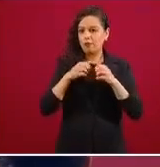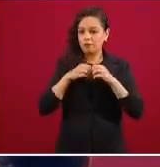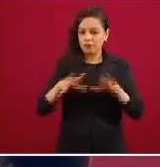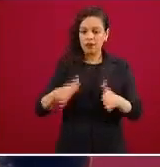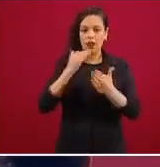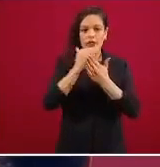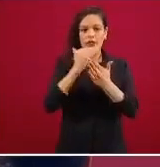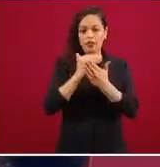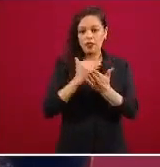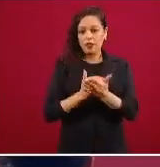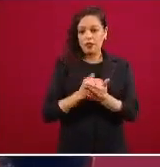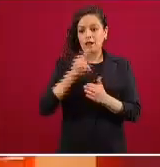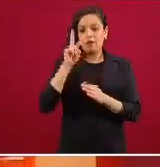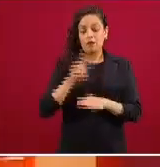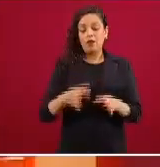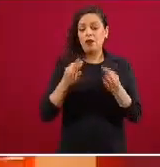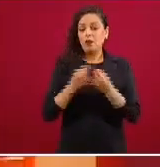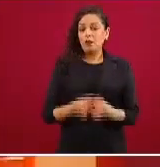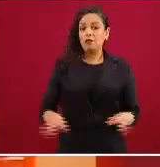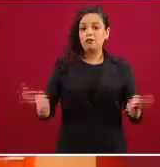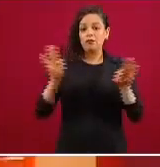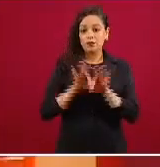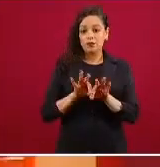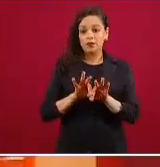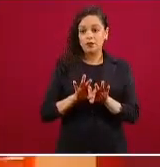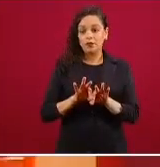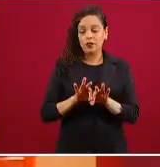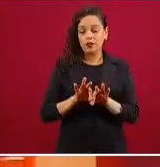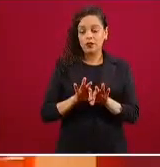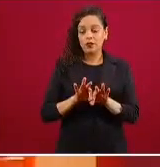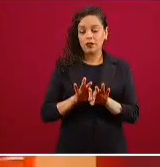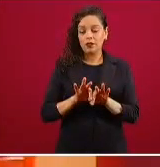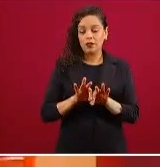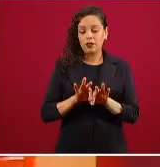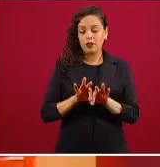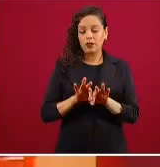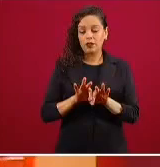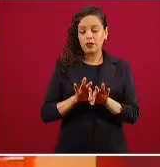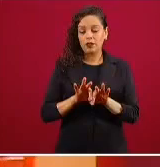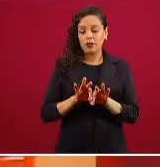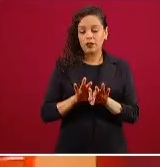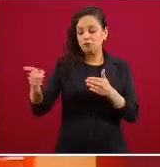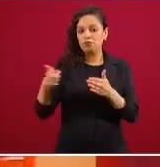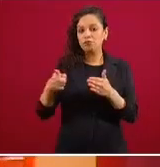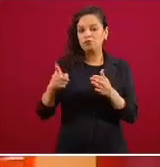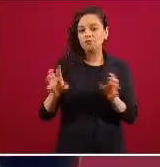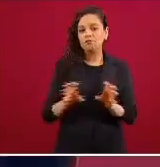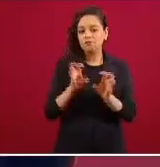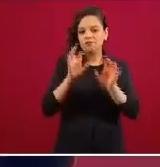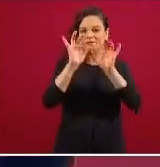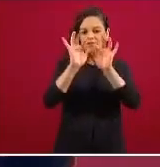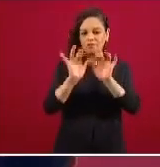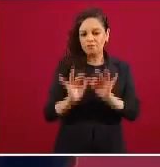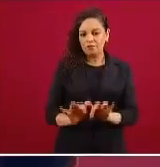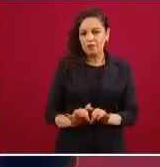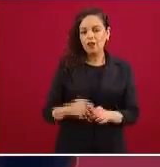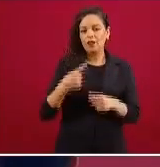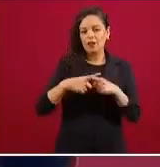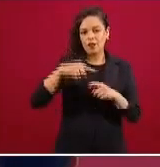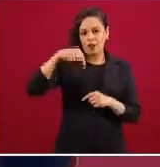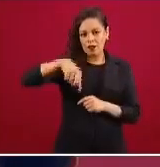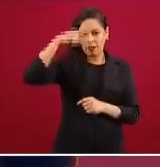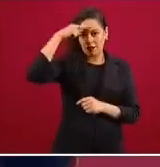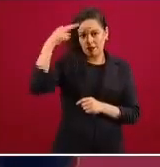a una parte muy sustancial y muy competente de nuestra comunidad académica en México principalmente